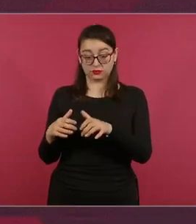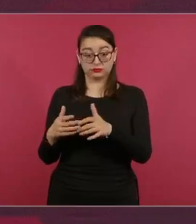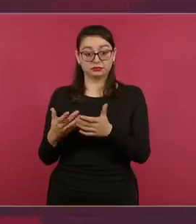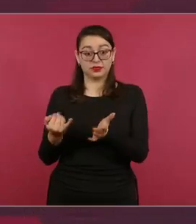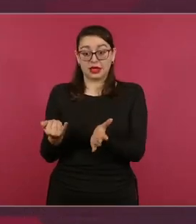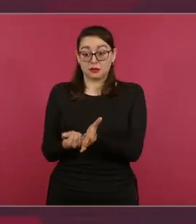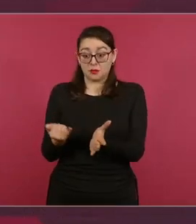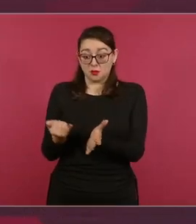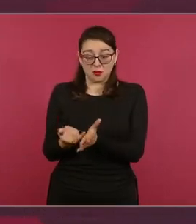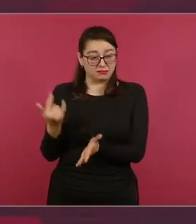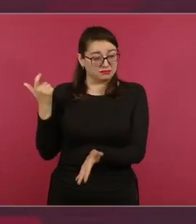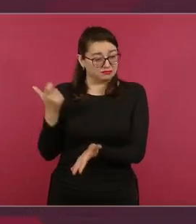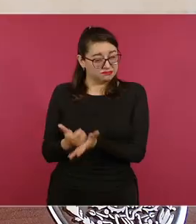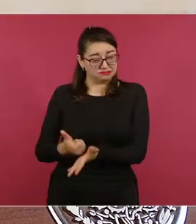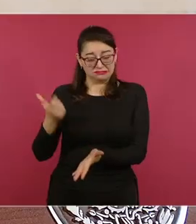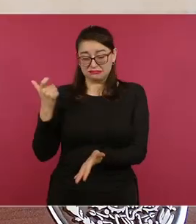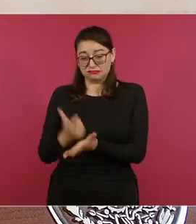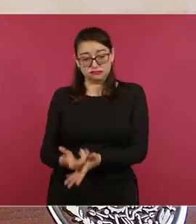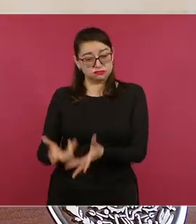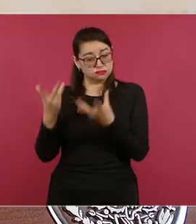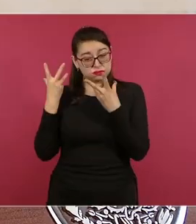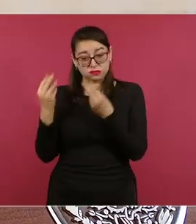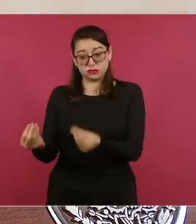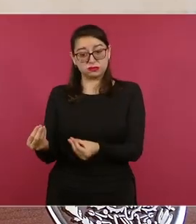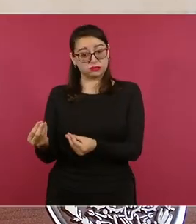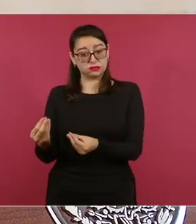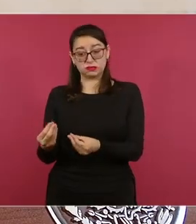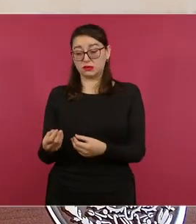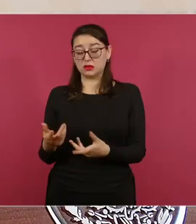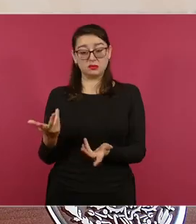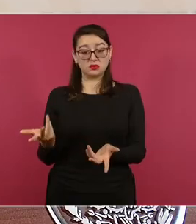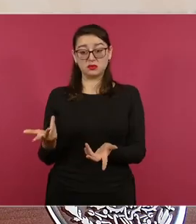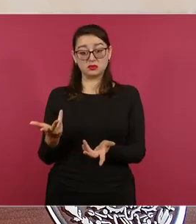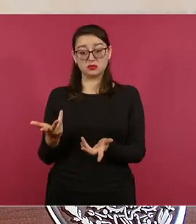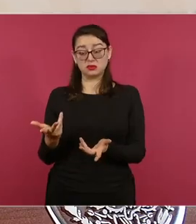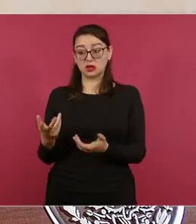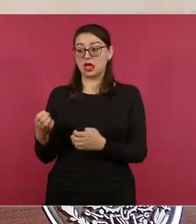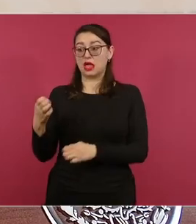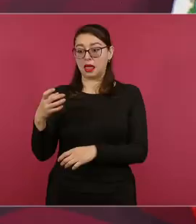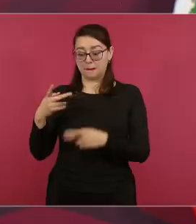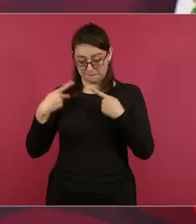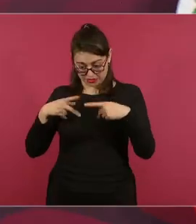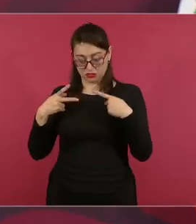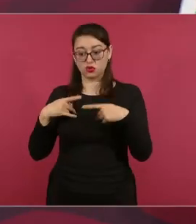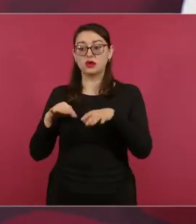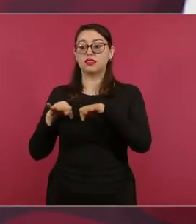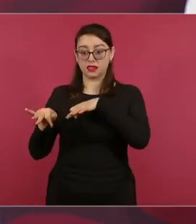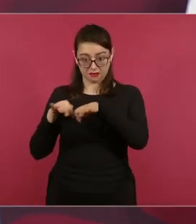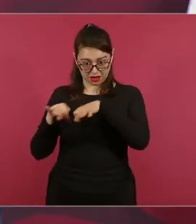pagan más impuestos que las corporaciones.